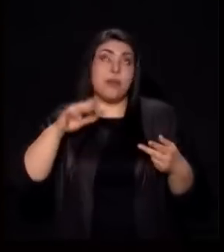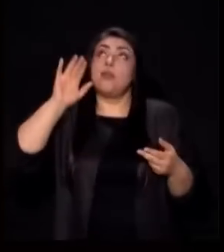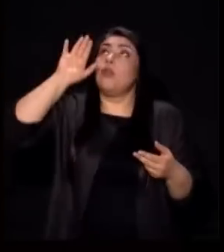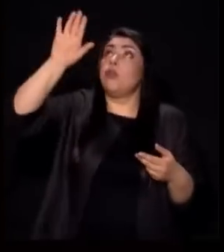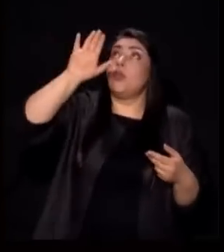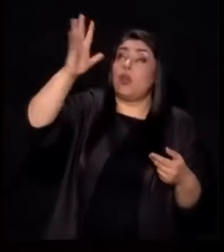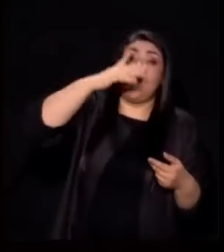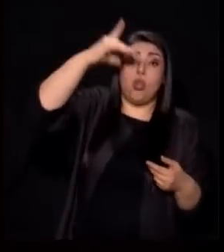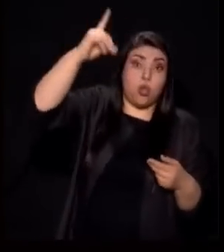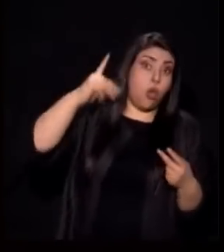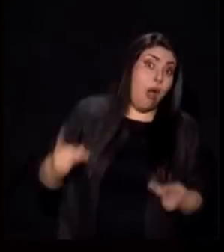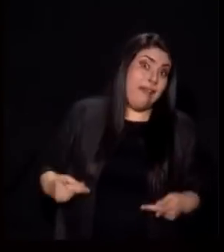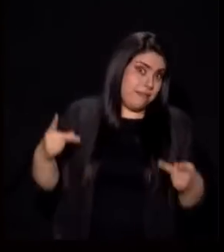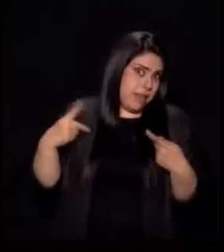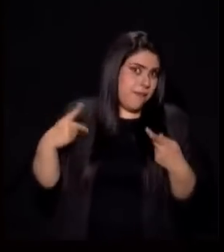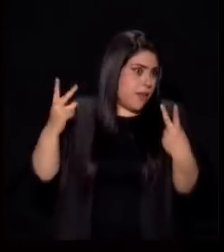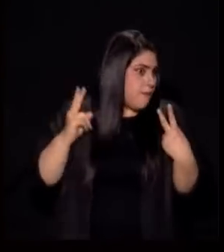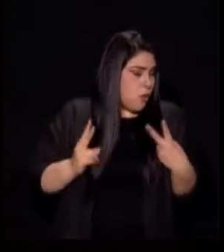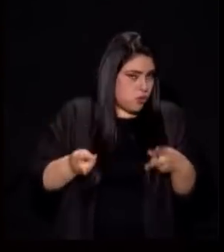habrá de morir